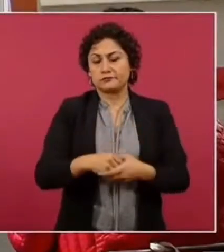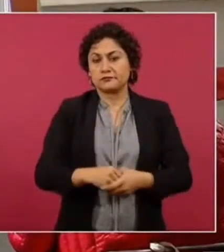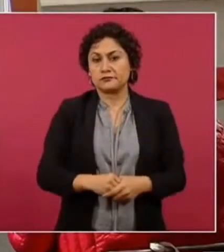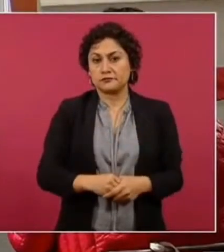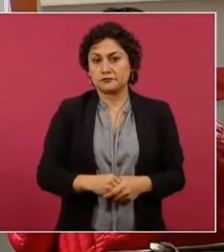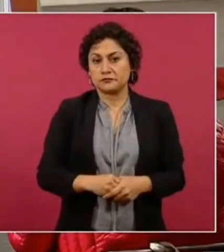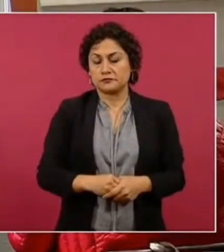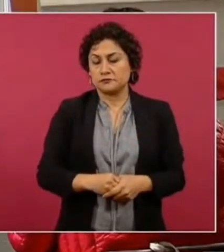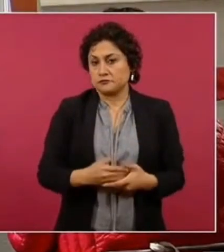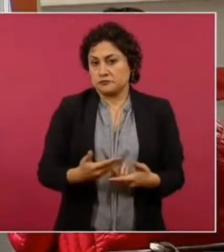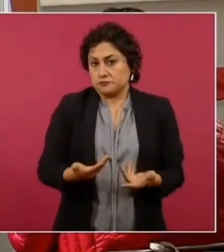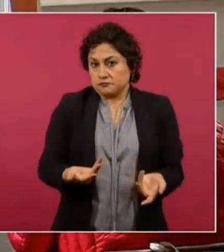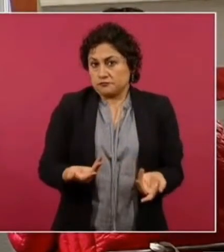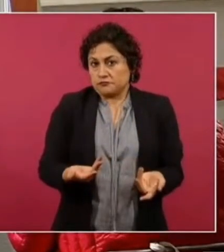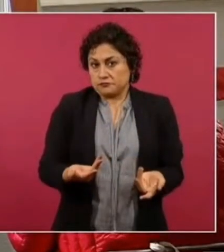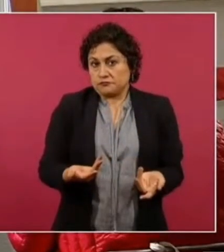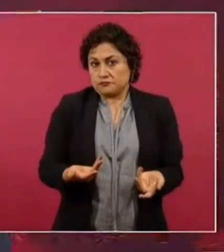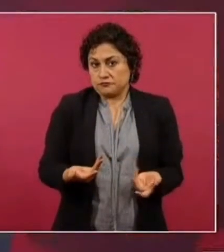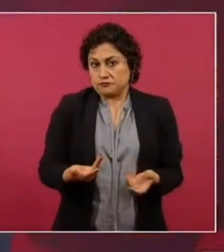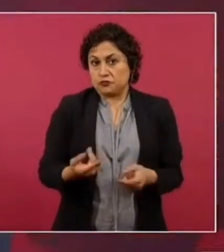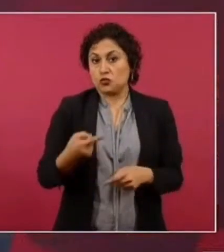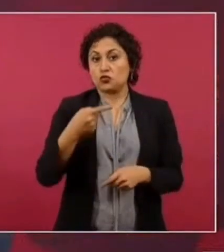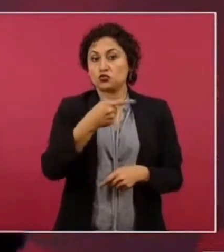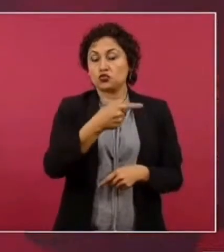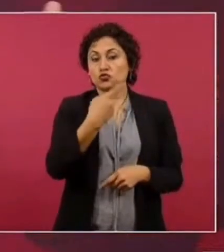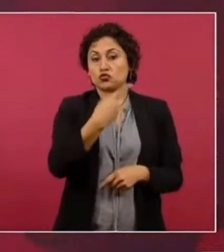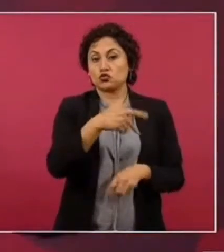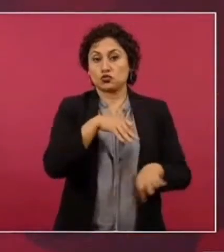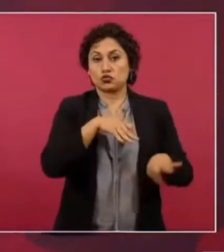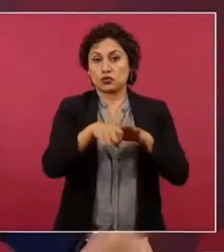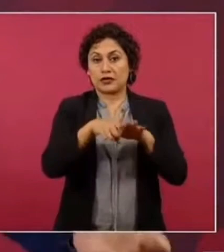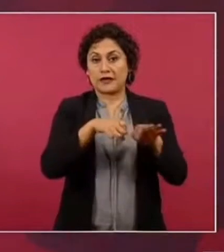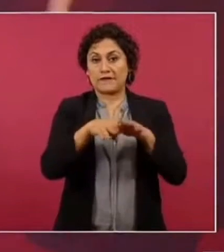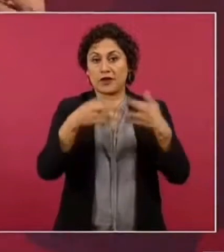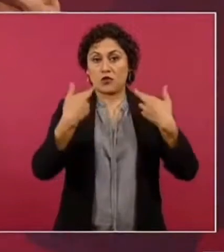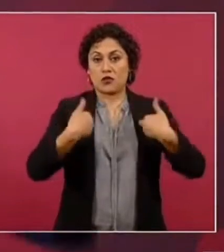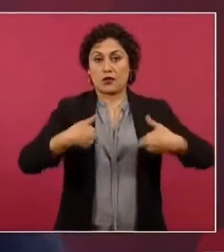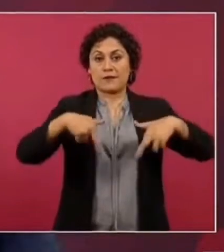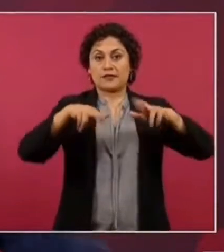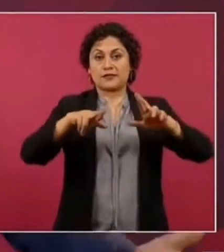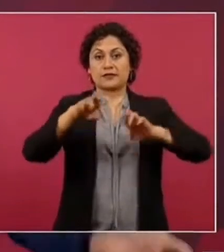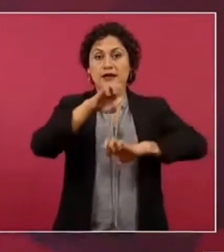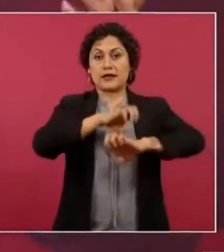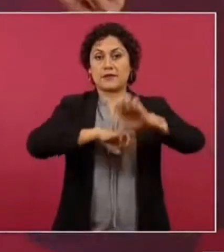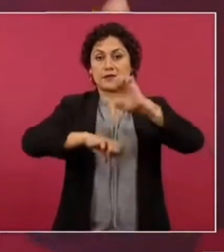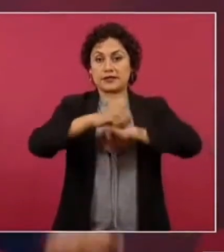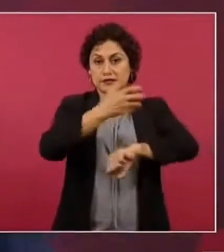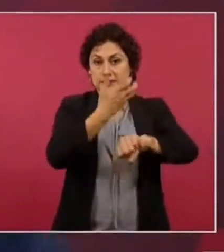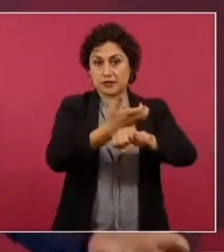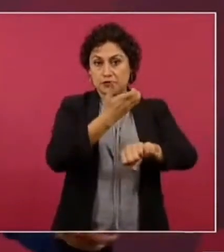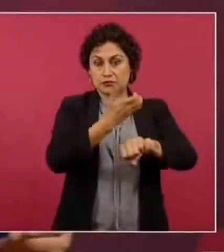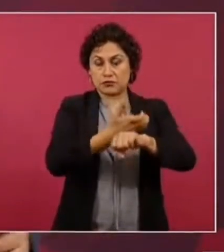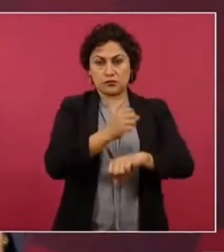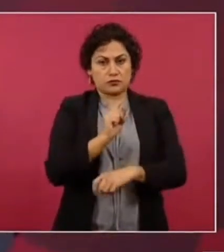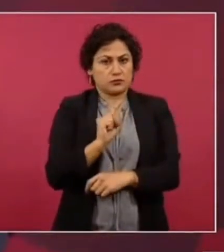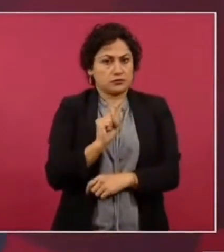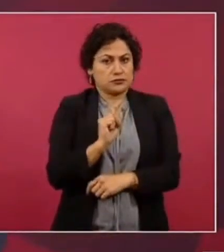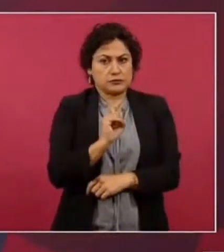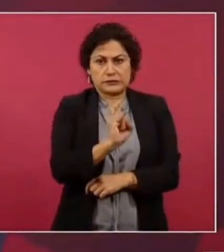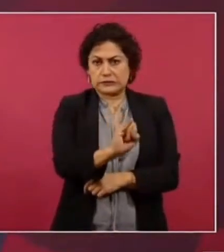los intereses de las empresas estadounidenses o sea es su